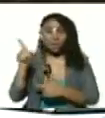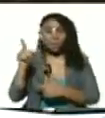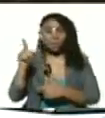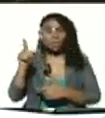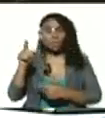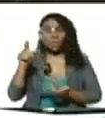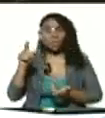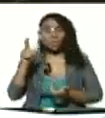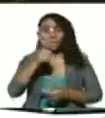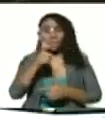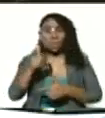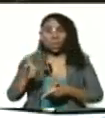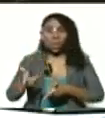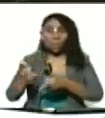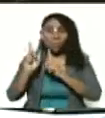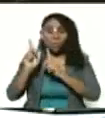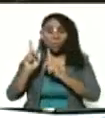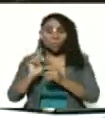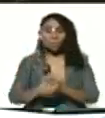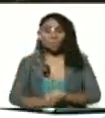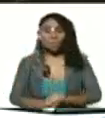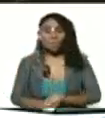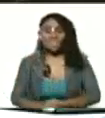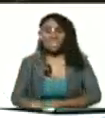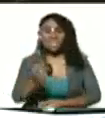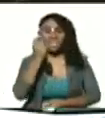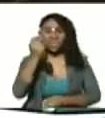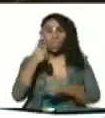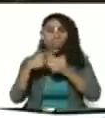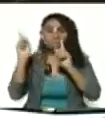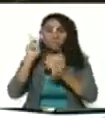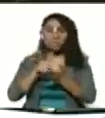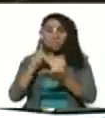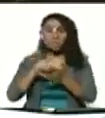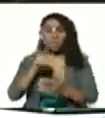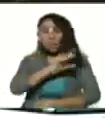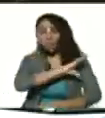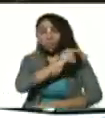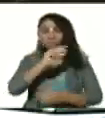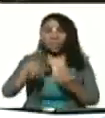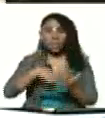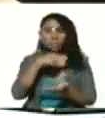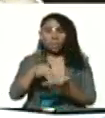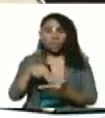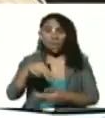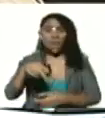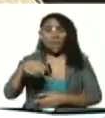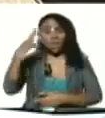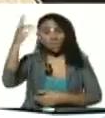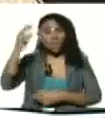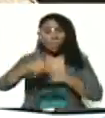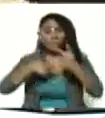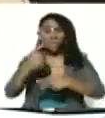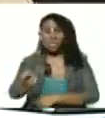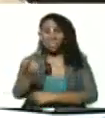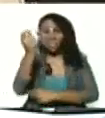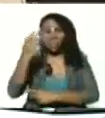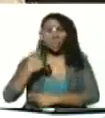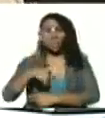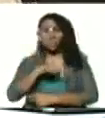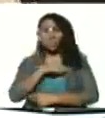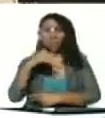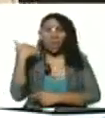candidatas autorizados, ningún otro miembro de la Dirección Nacional ni del Consejo Político, ninguno de nosotros